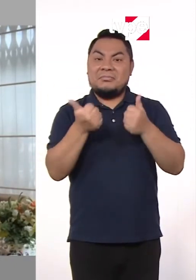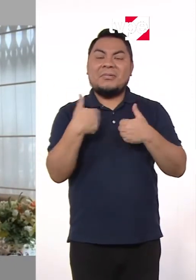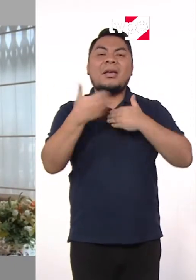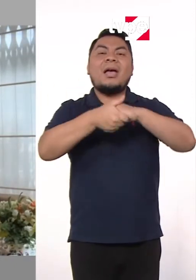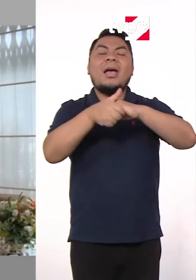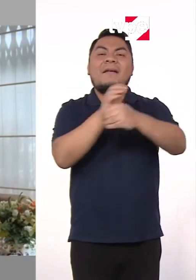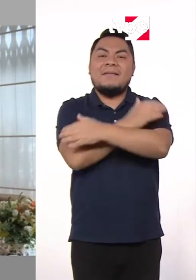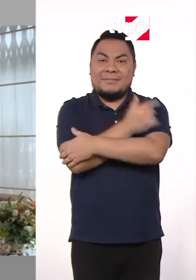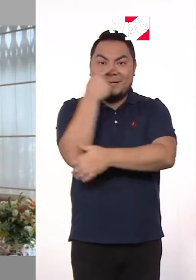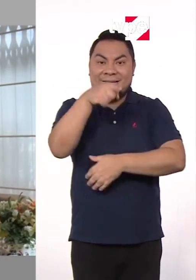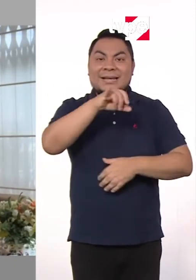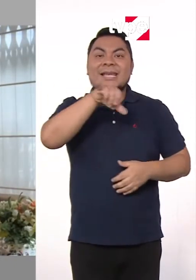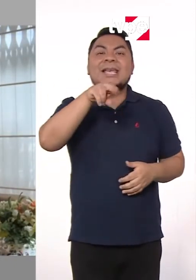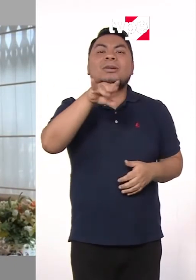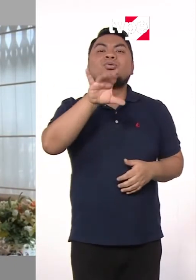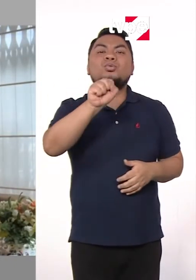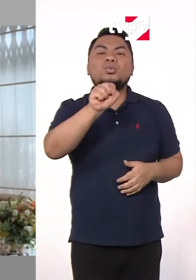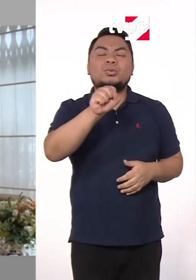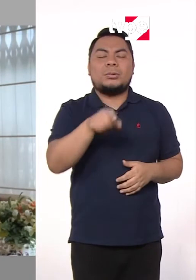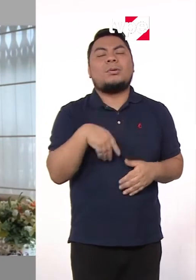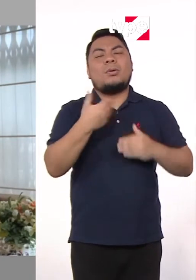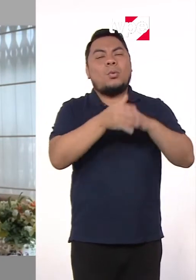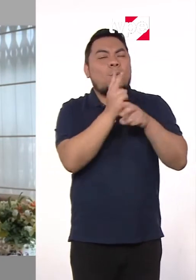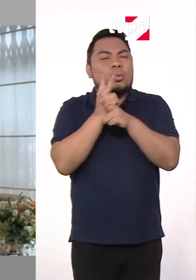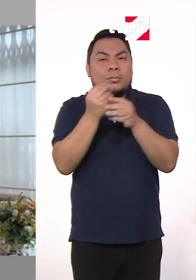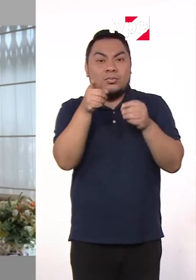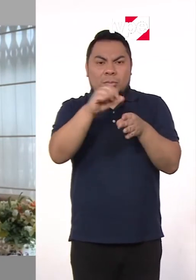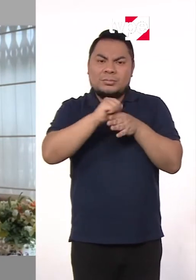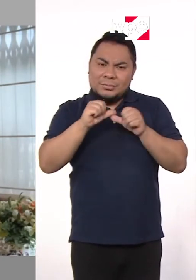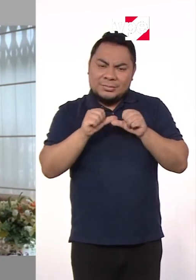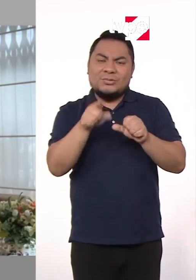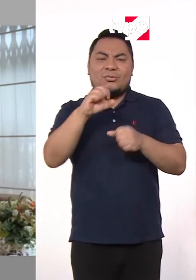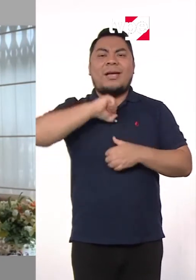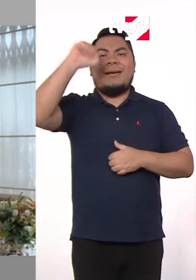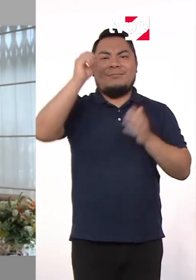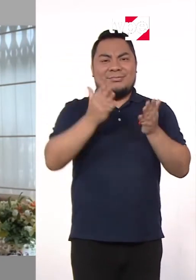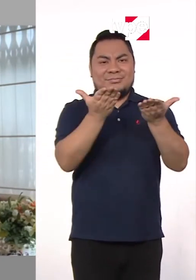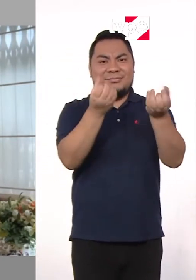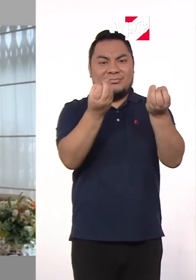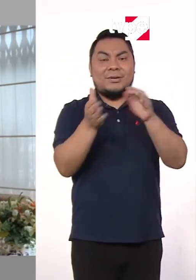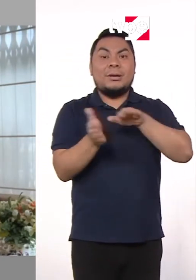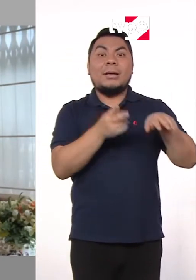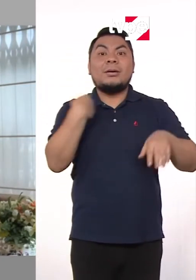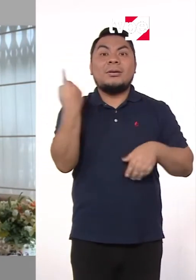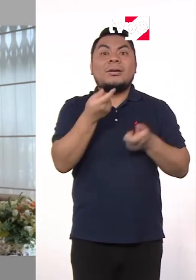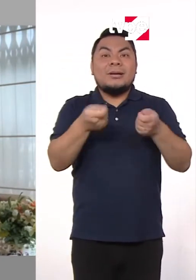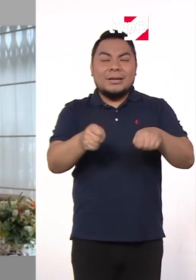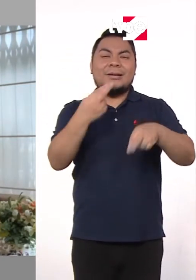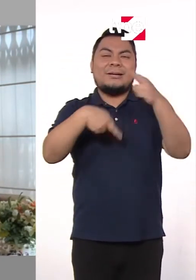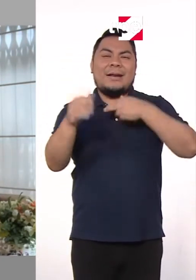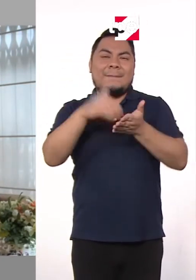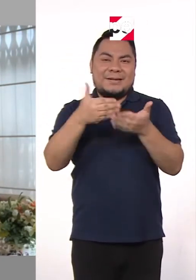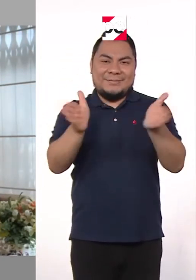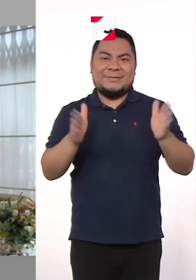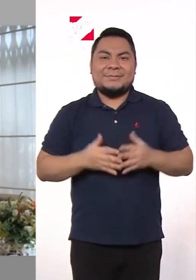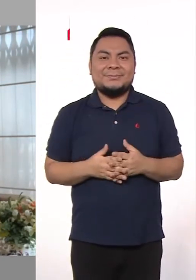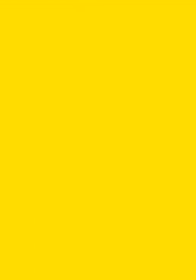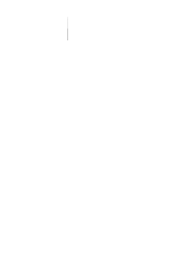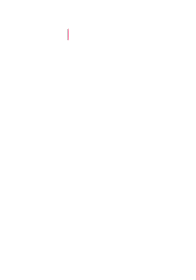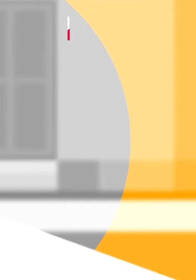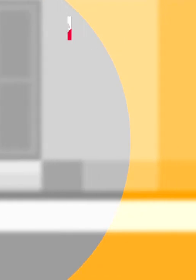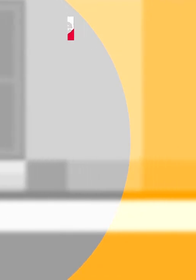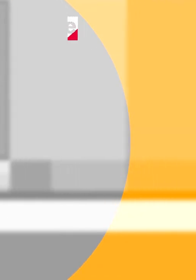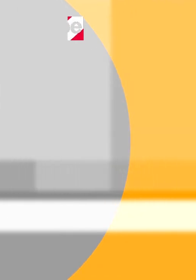abrazo para ti Jesús, cuídate muchísimo y sigue entrenando que eres un campeón. Vamos a una pausa y regresamos con más en el programa.